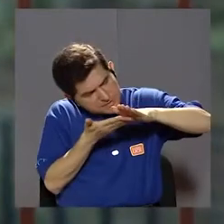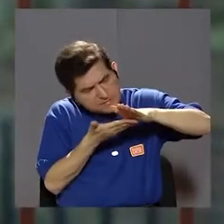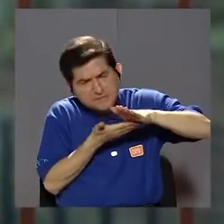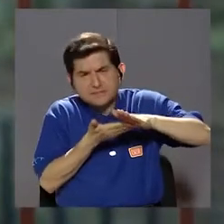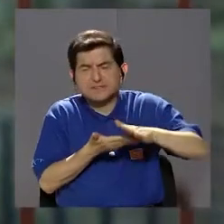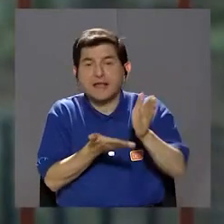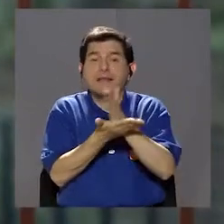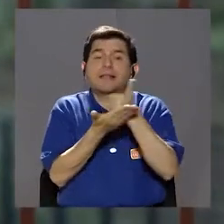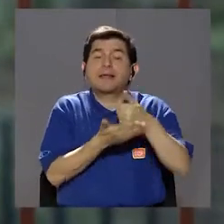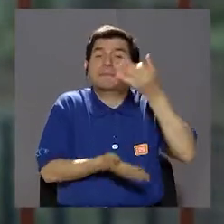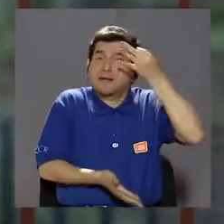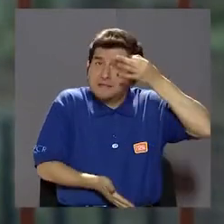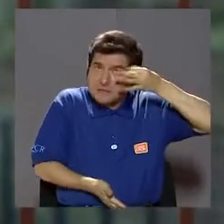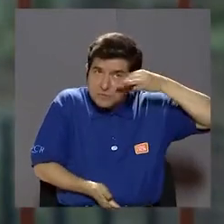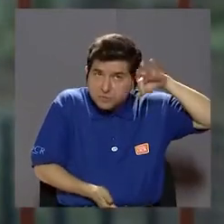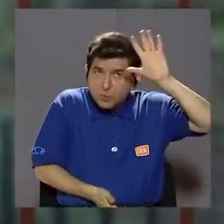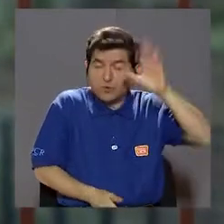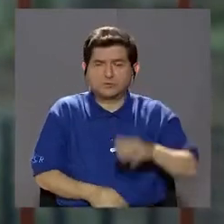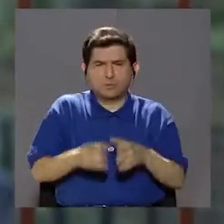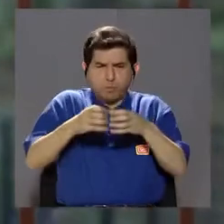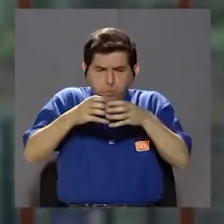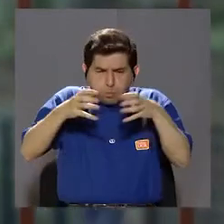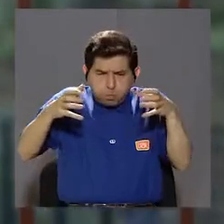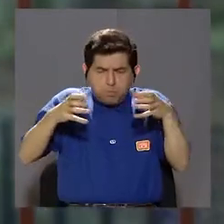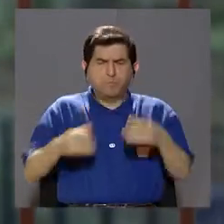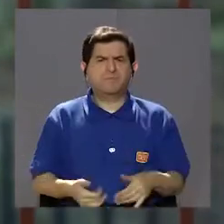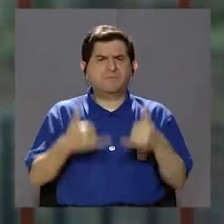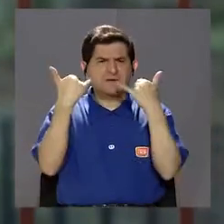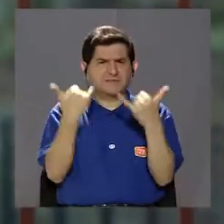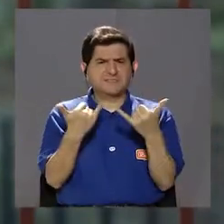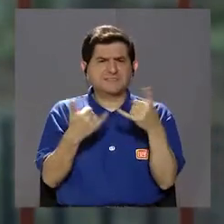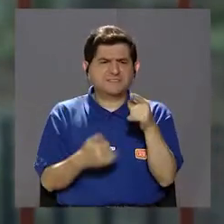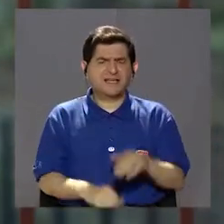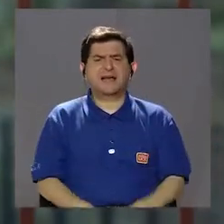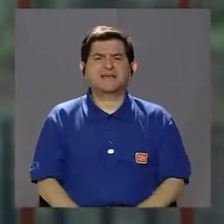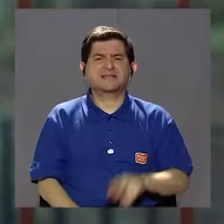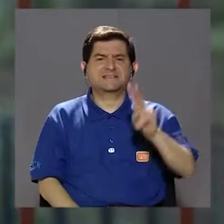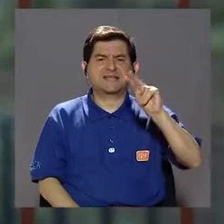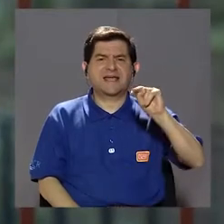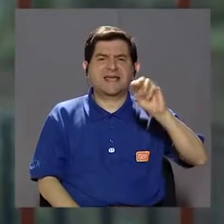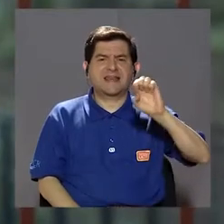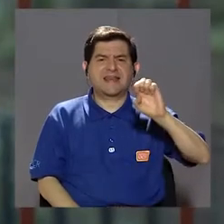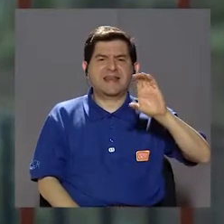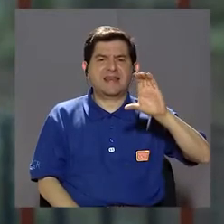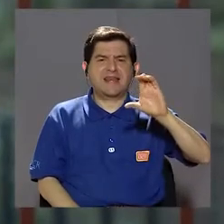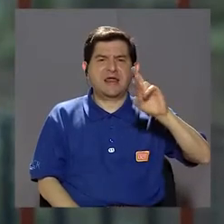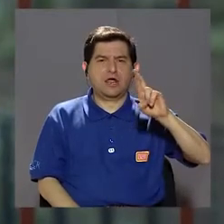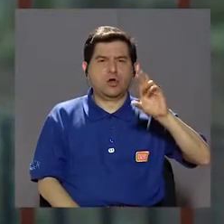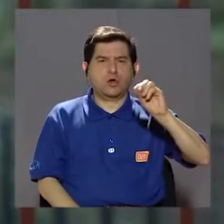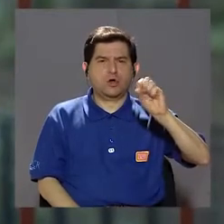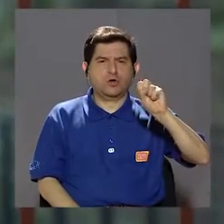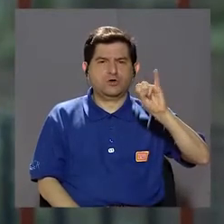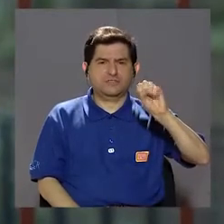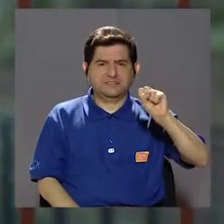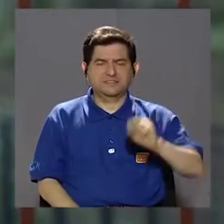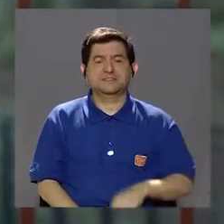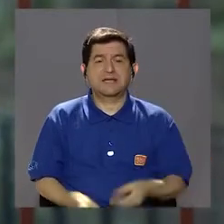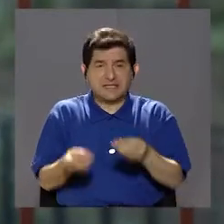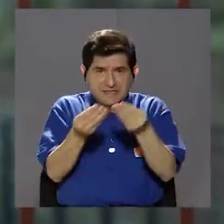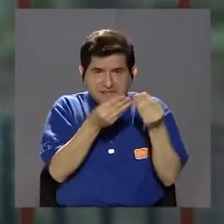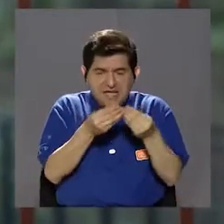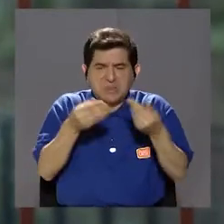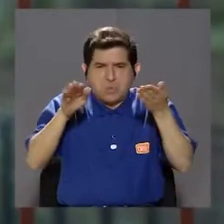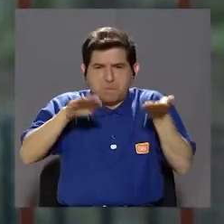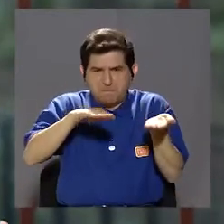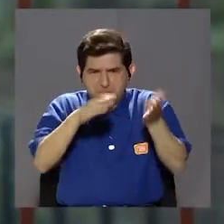la fascia plantar, que supuestamente está inflamada, y se vio que ya es un tejido necrótico, o un tejido muerto.